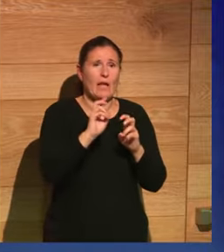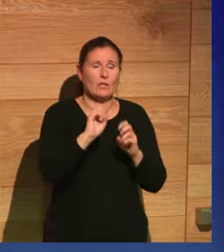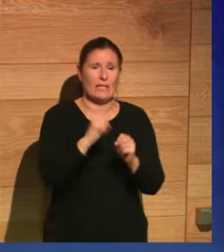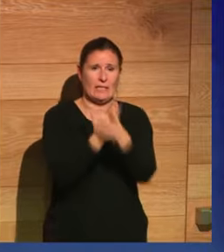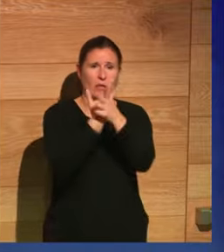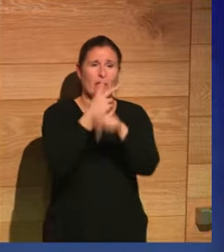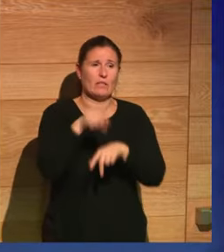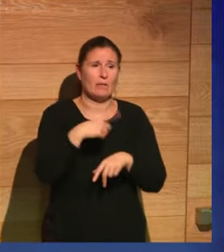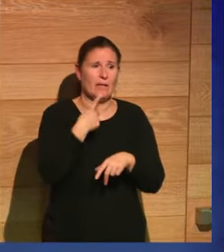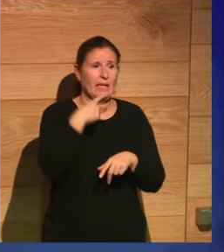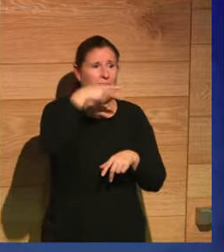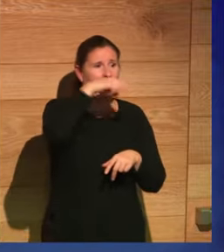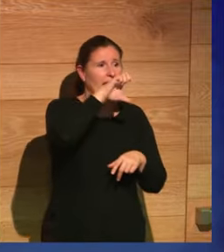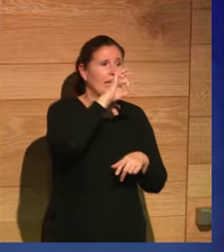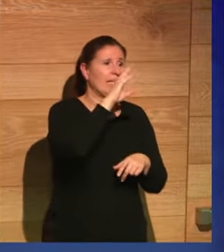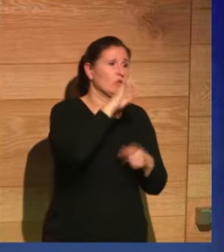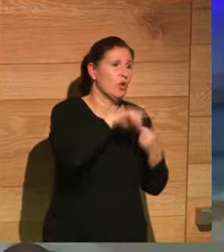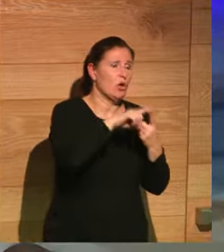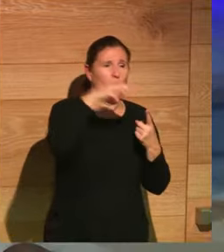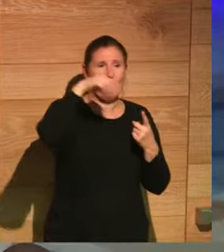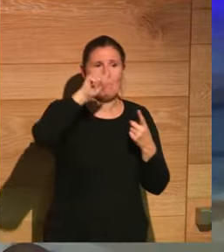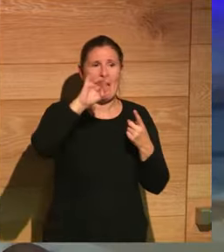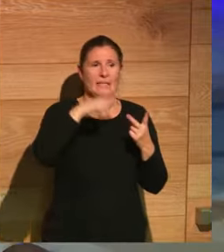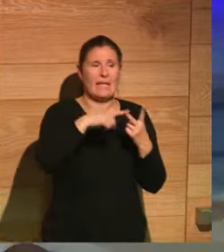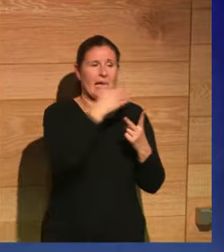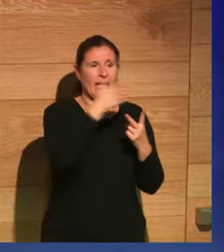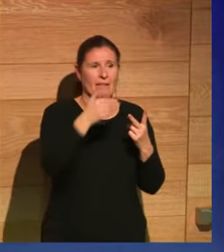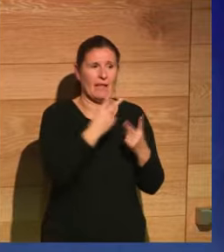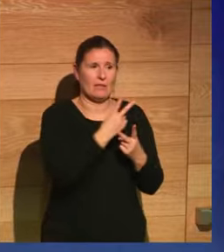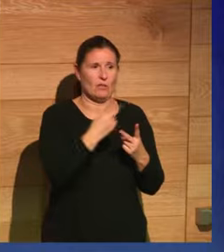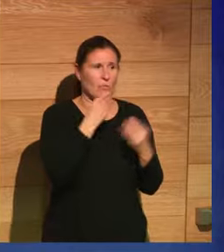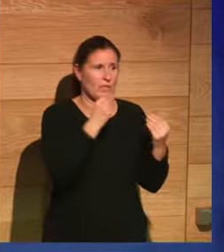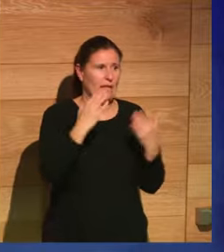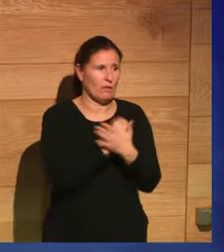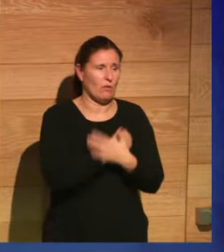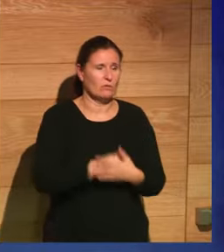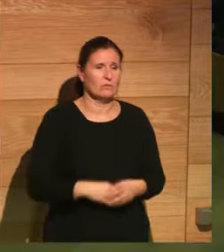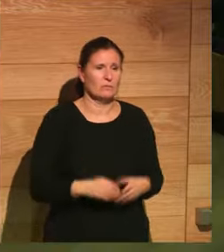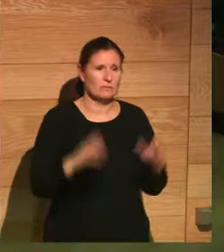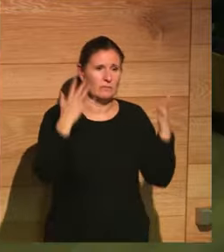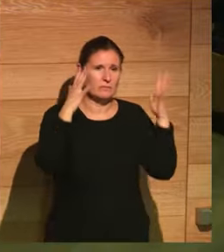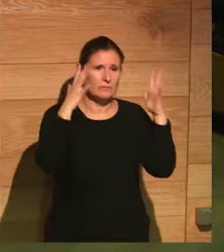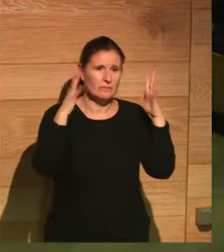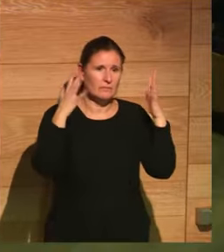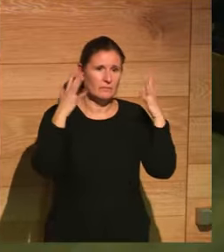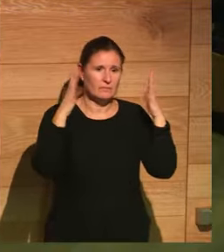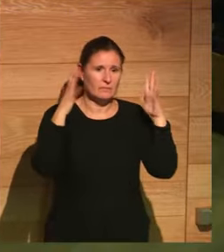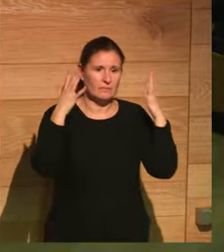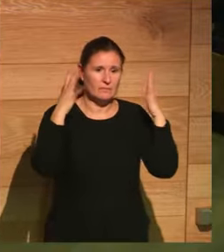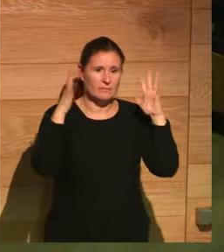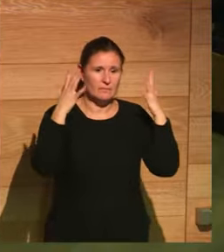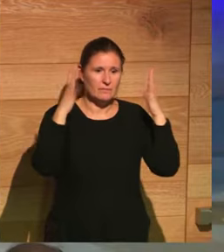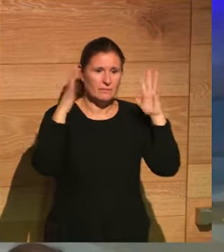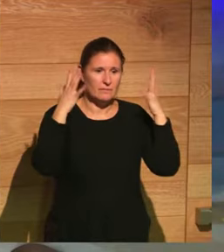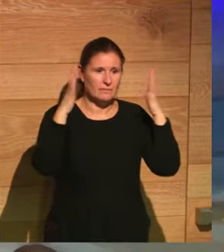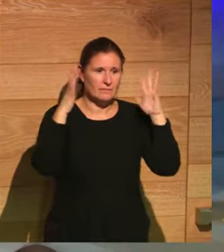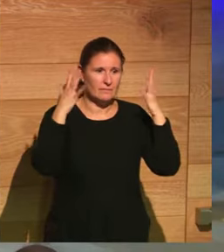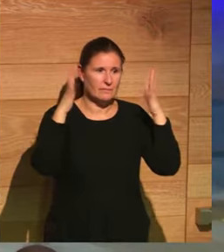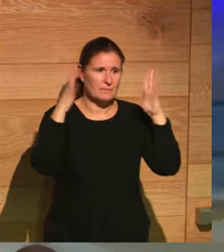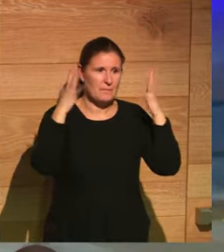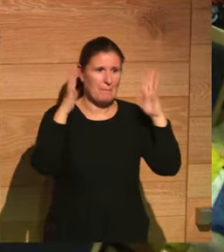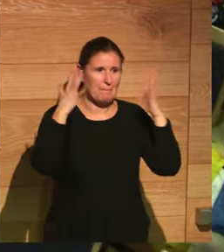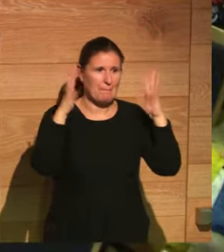conectado pero sobre todo a Néstor y a Marta por acompañarnos esta tarde muchísimas gracias gracias a ti y muchísimas gracias Carlos gracias gracias gracias gracias